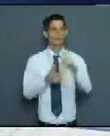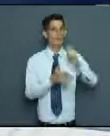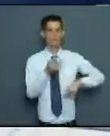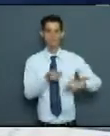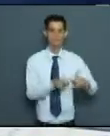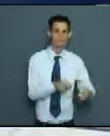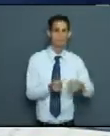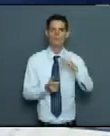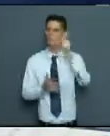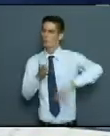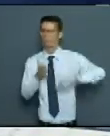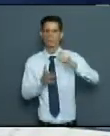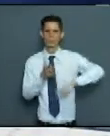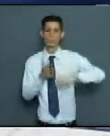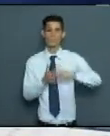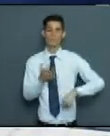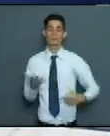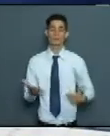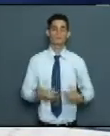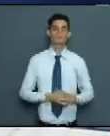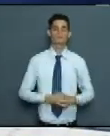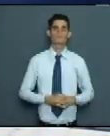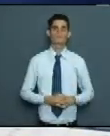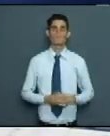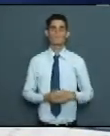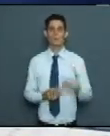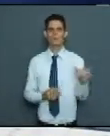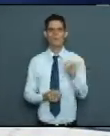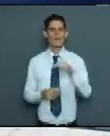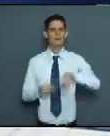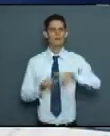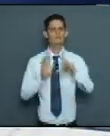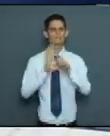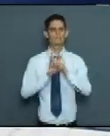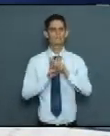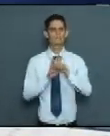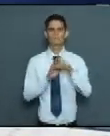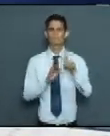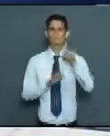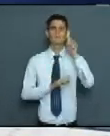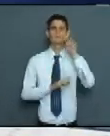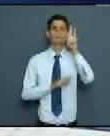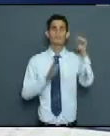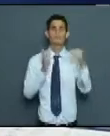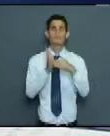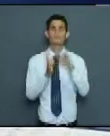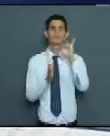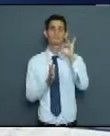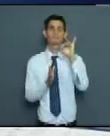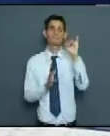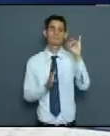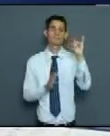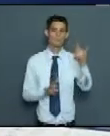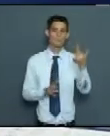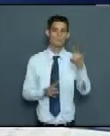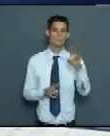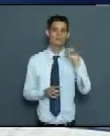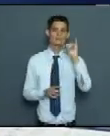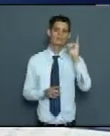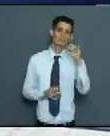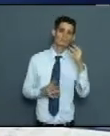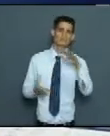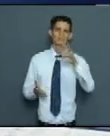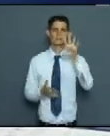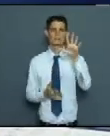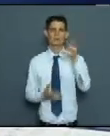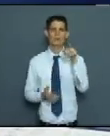nuestra economía. Y en el caso del decreto 31, 3 mil 170 multas con 6,5